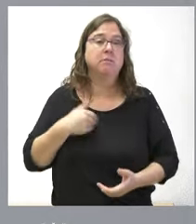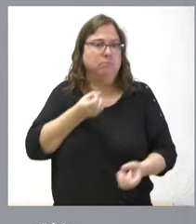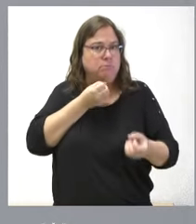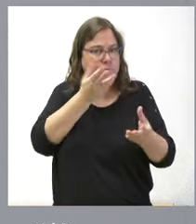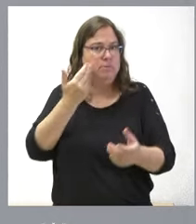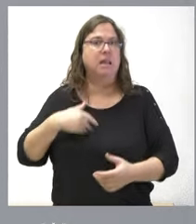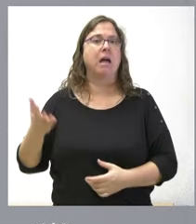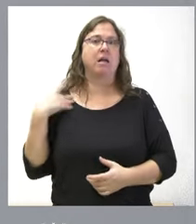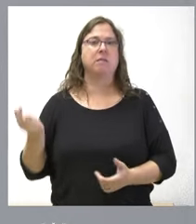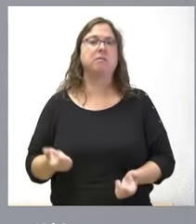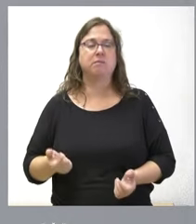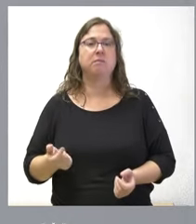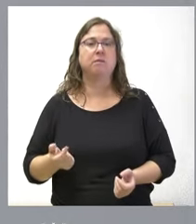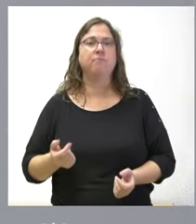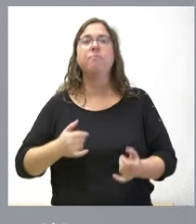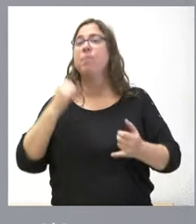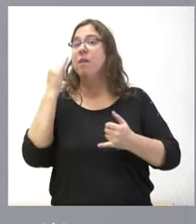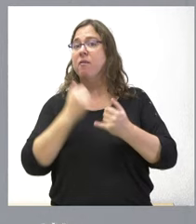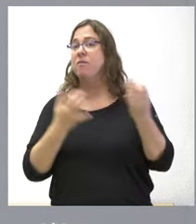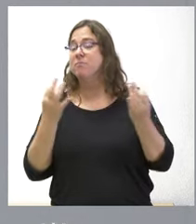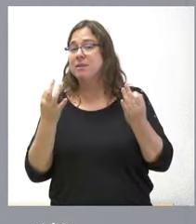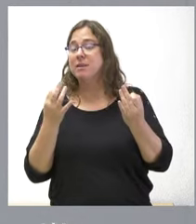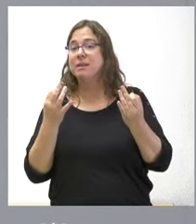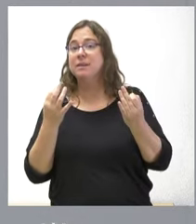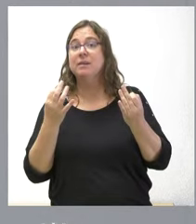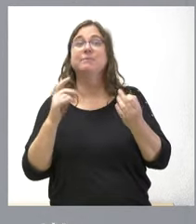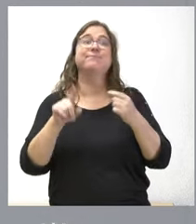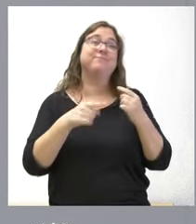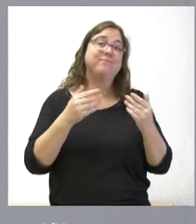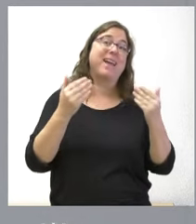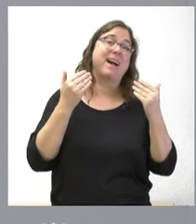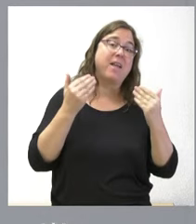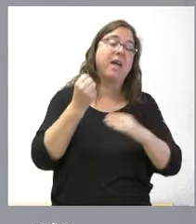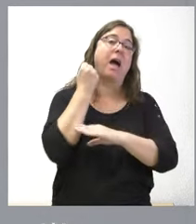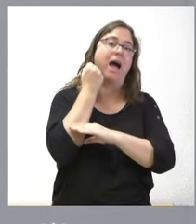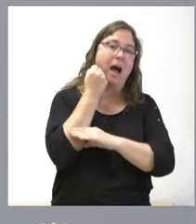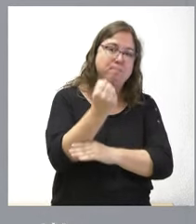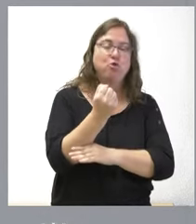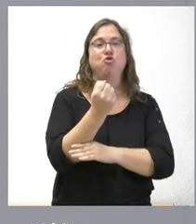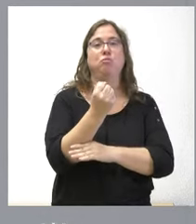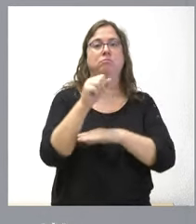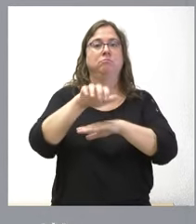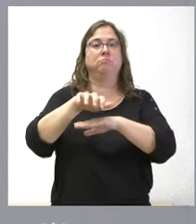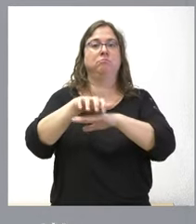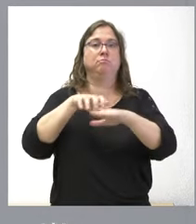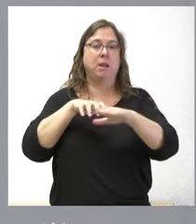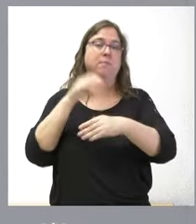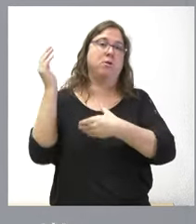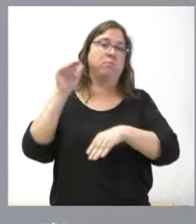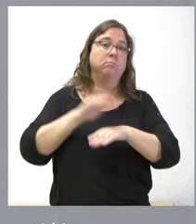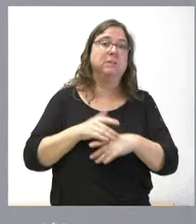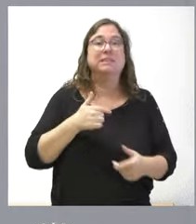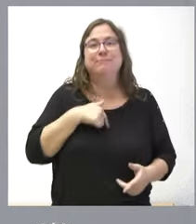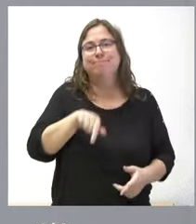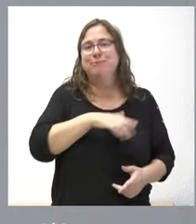y al final como consecuencia de esto pues agradecemos el apoyo parlamentario a esta ley pero yo no quisiera entrar aquí